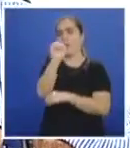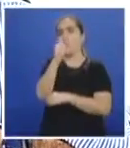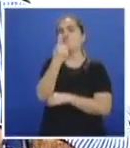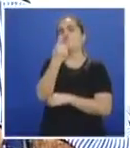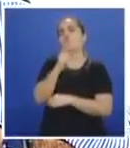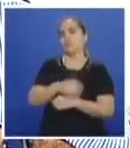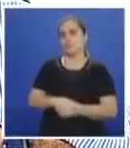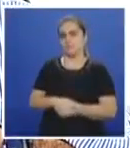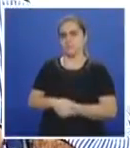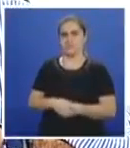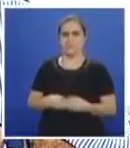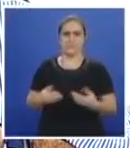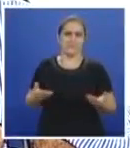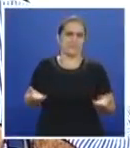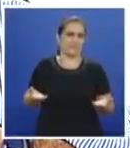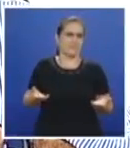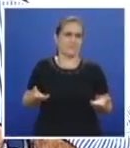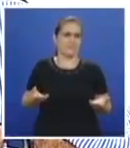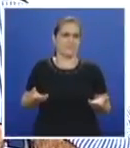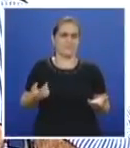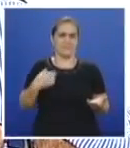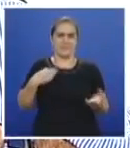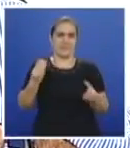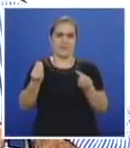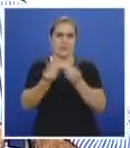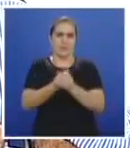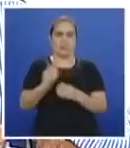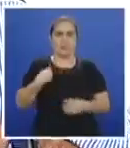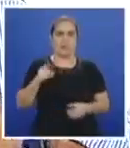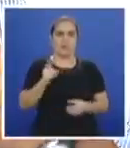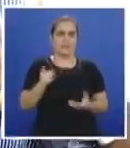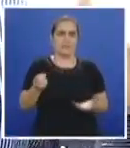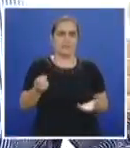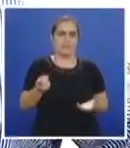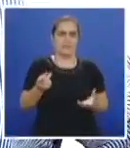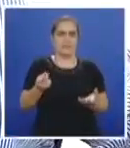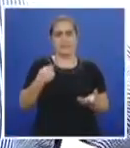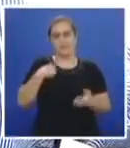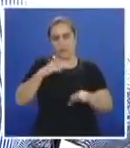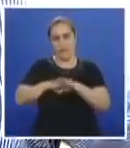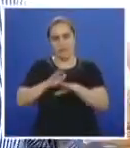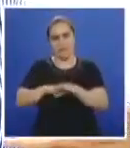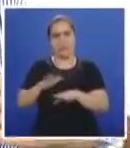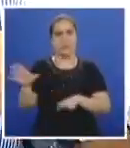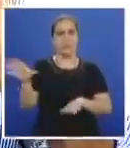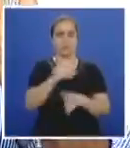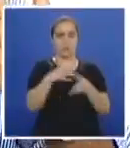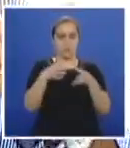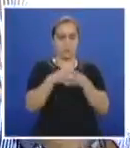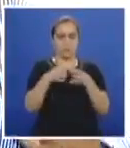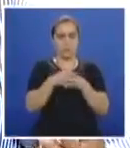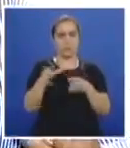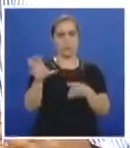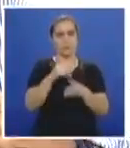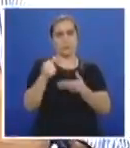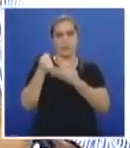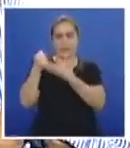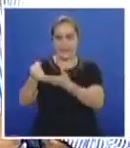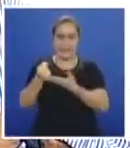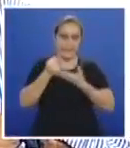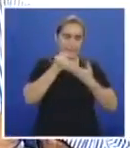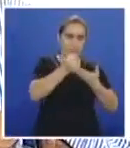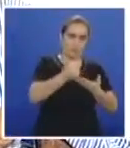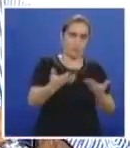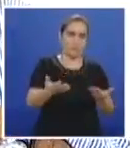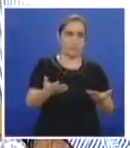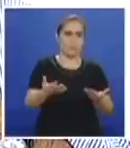una posición excluyente, donde todos nos agrupemos, donde todos nos ayudemos, donde